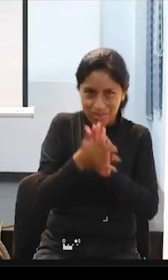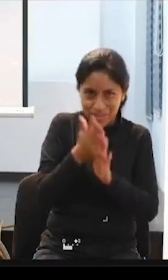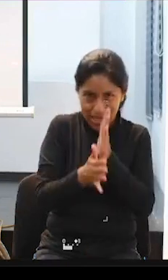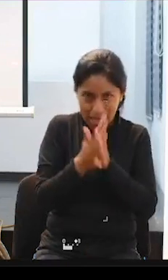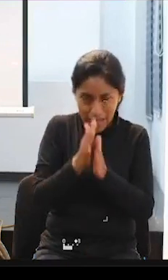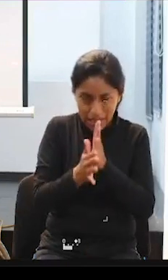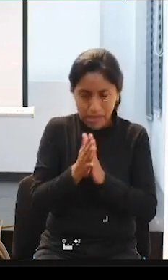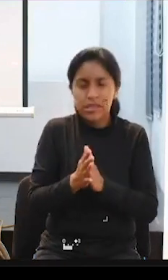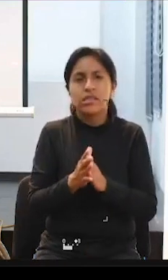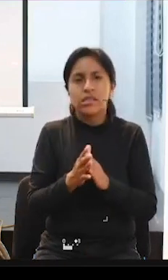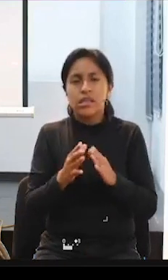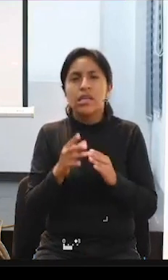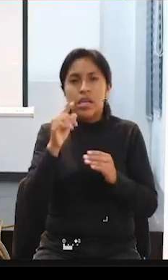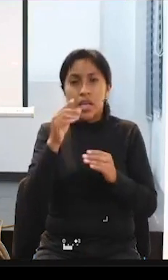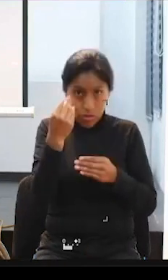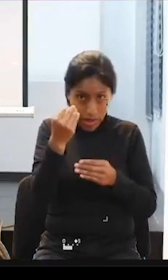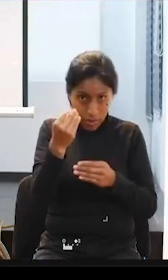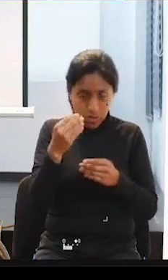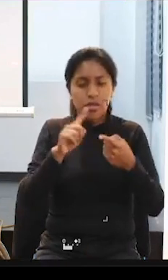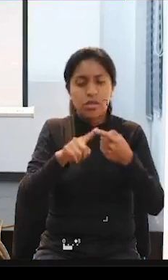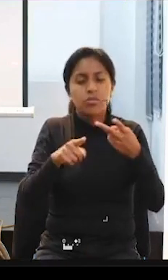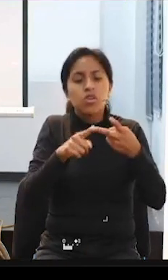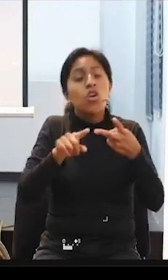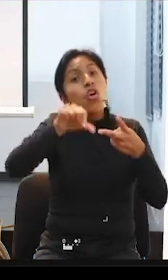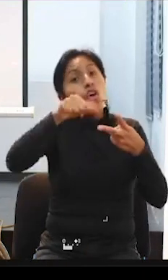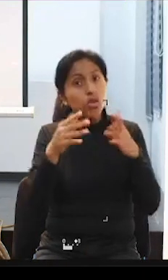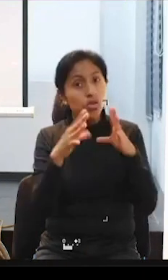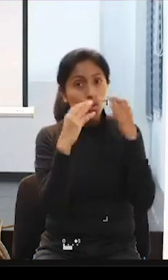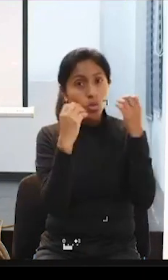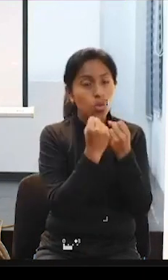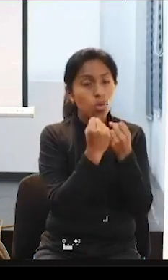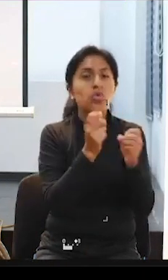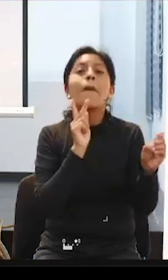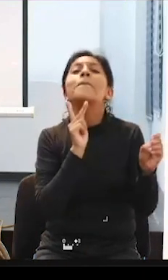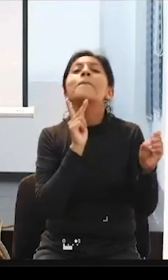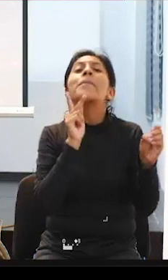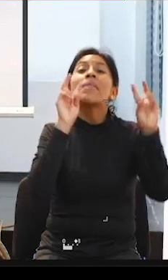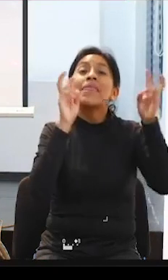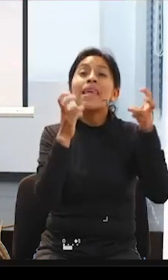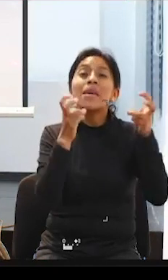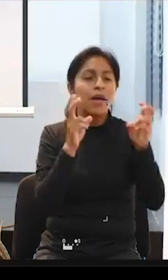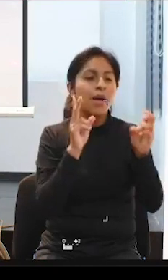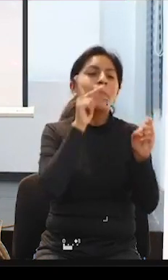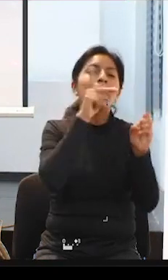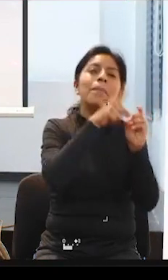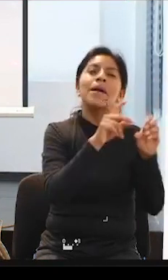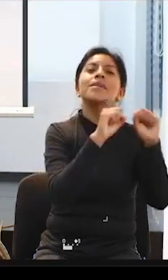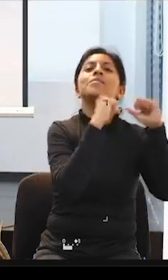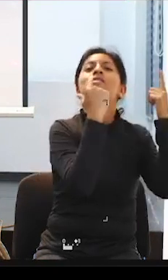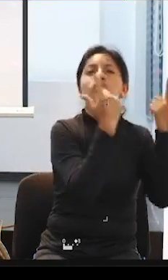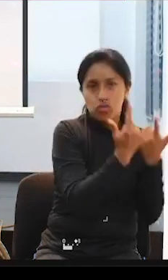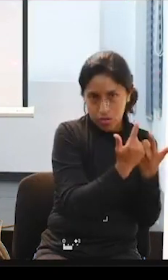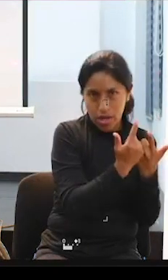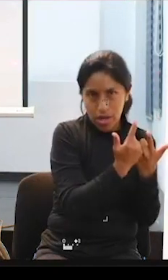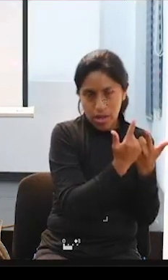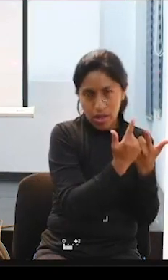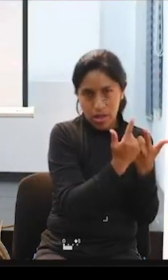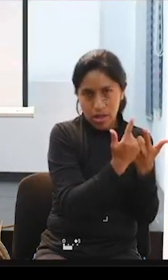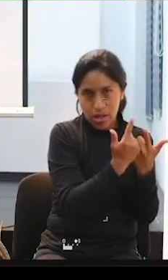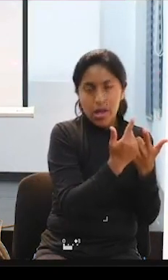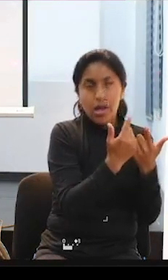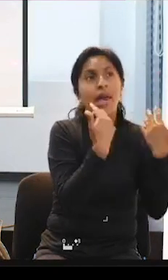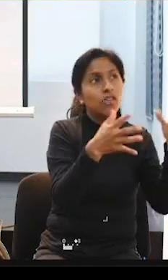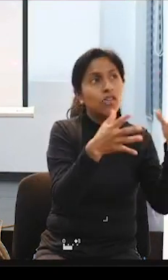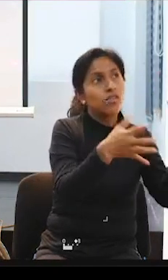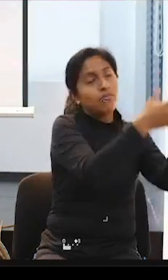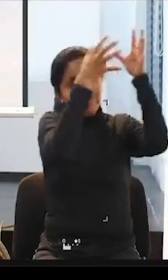otro curso que es de participación social, también en Japón, y juntos hemos conformado la